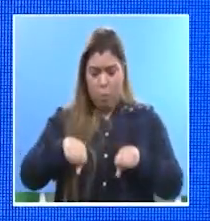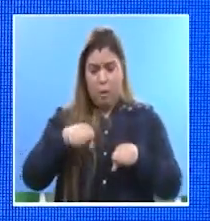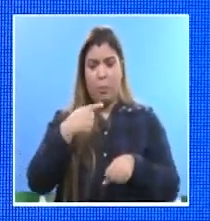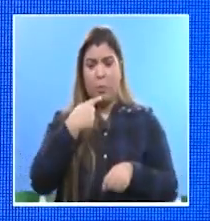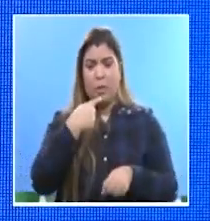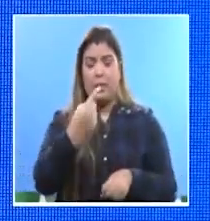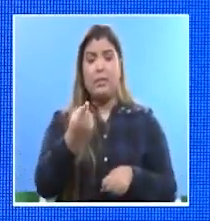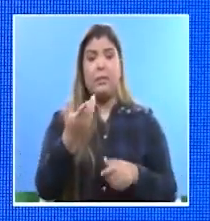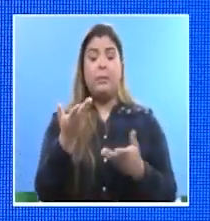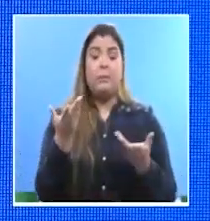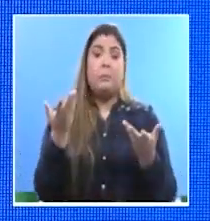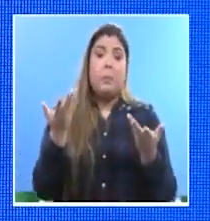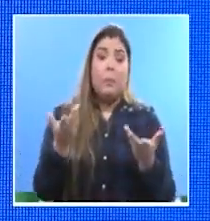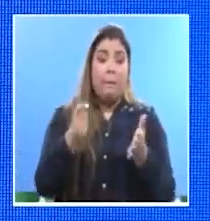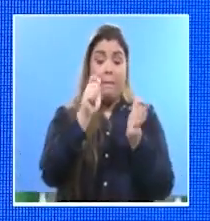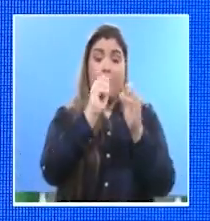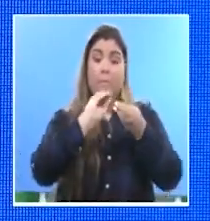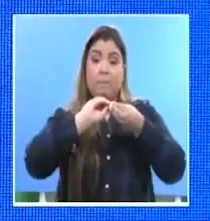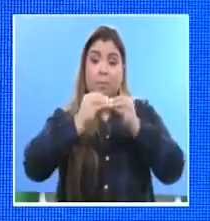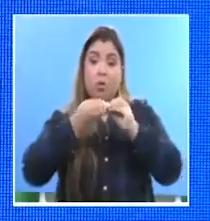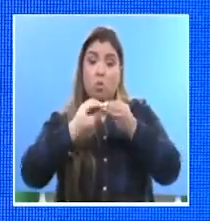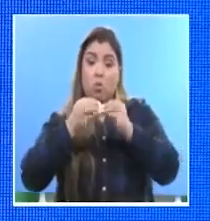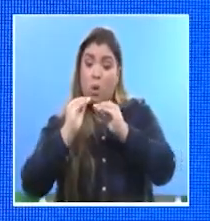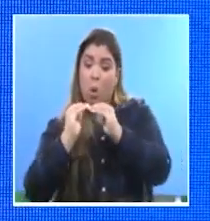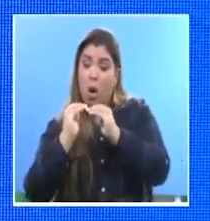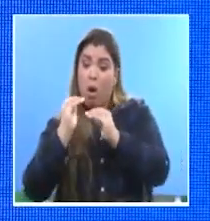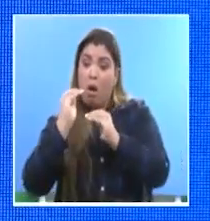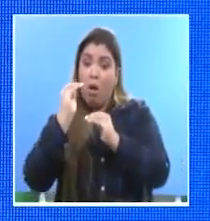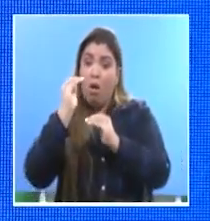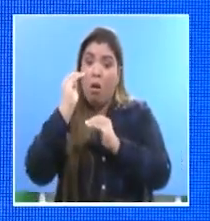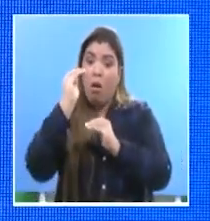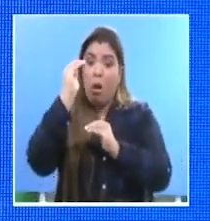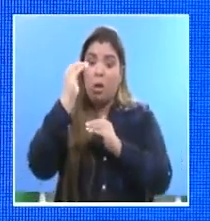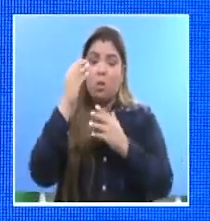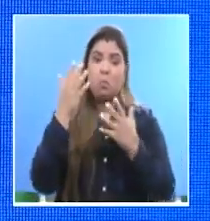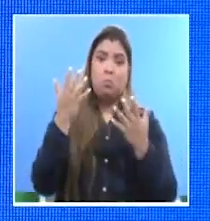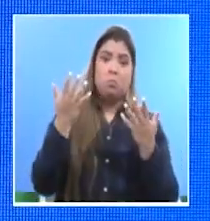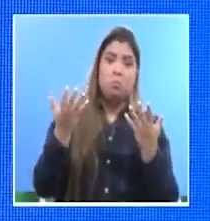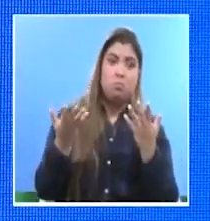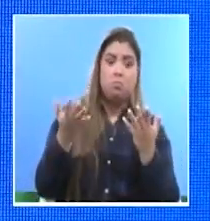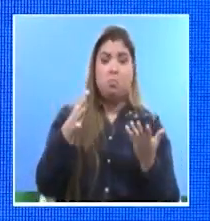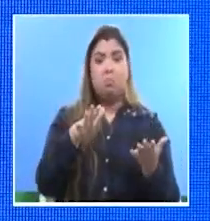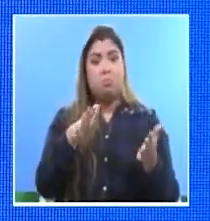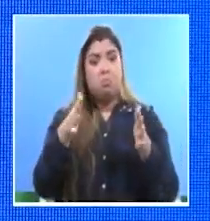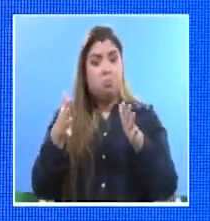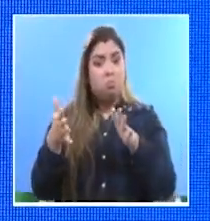de estas medidas han sido buenos y han sido positivos para el país.